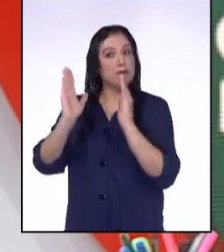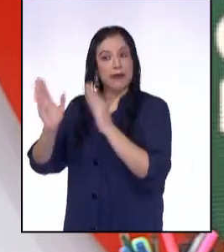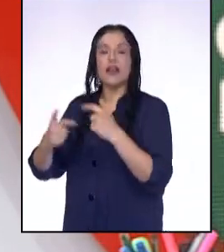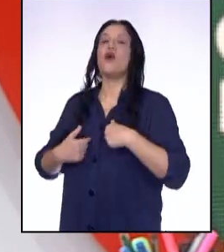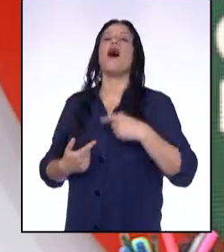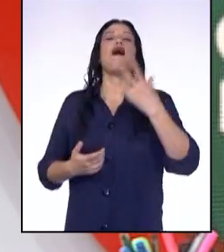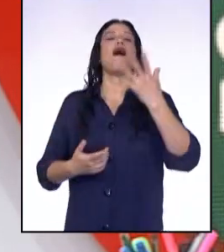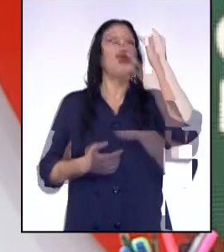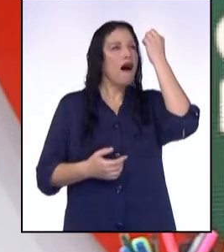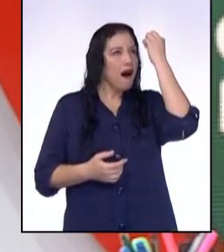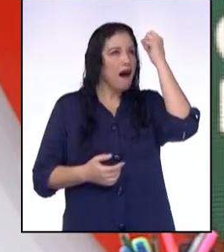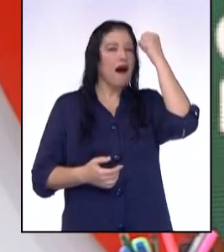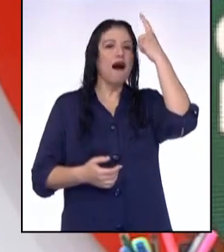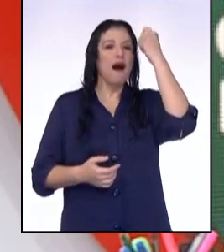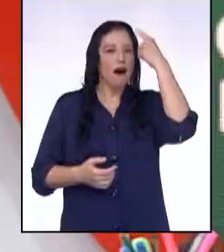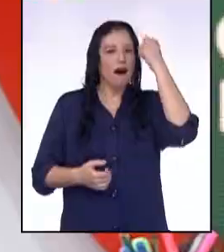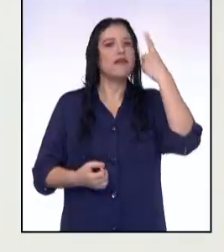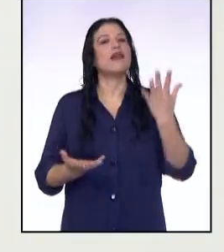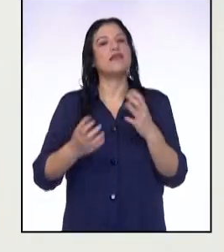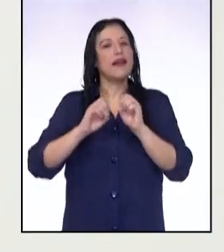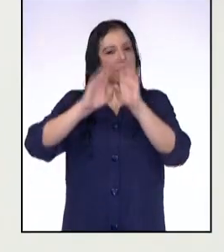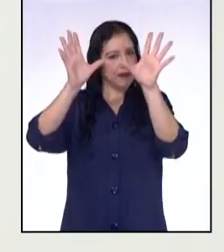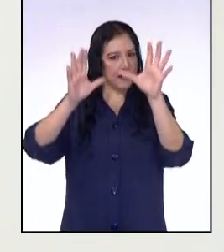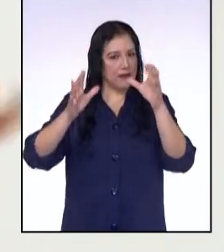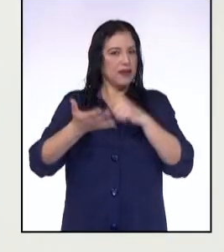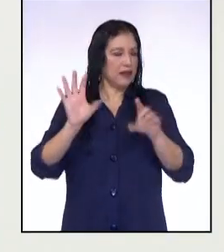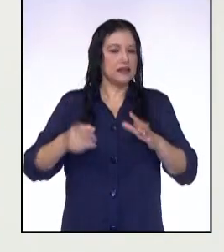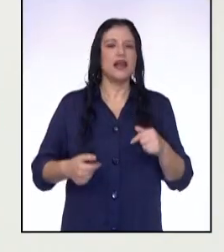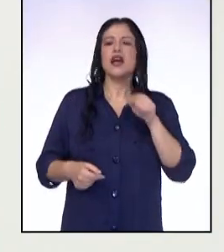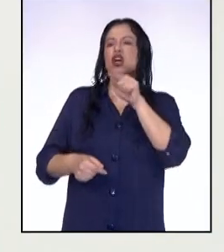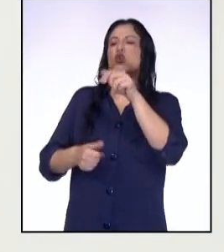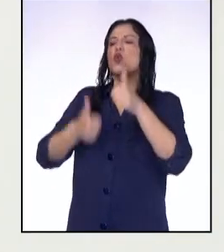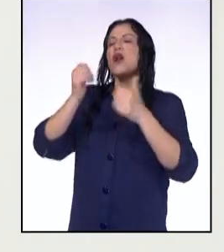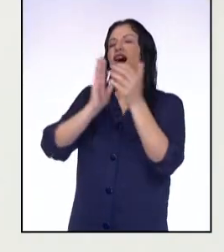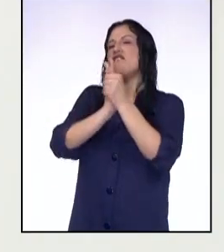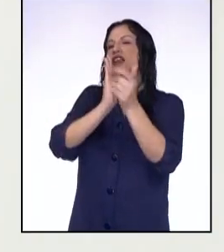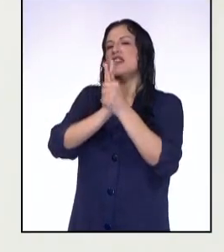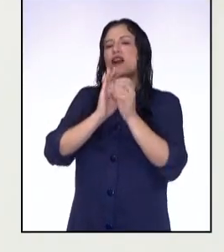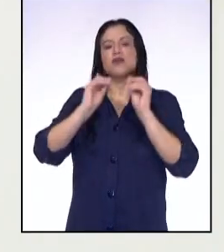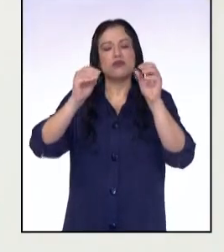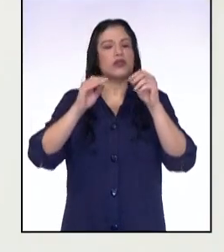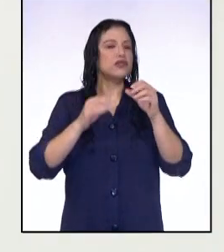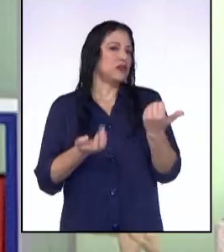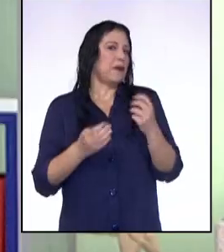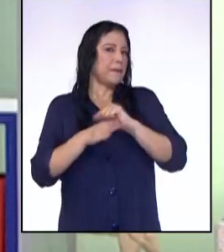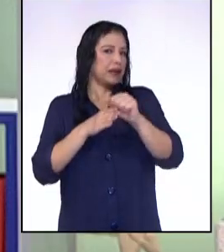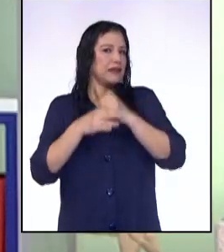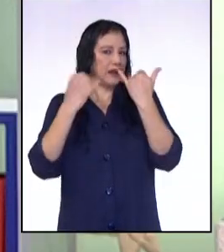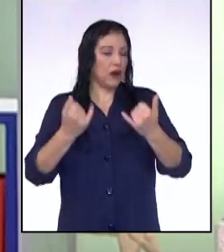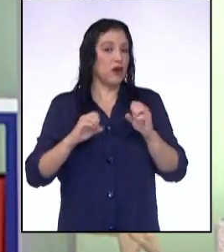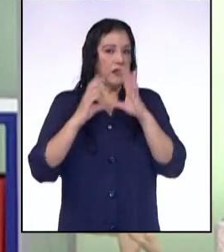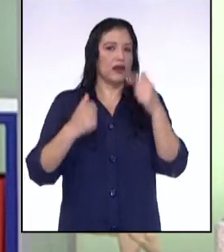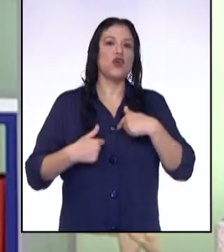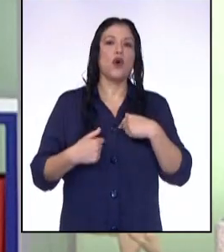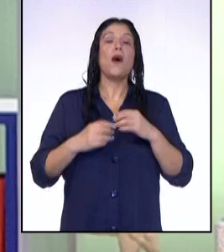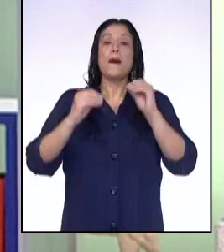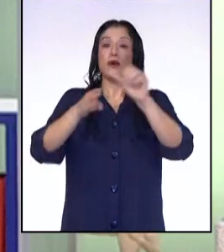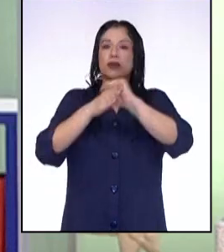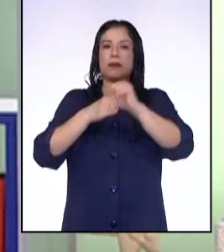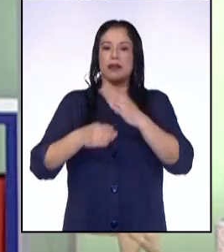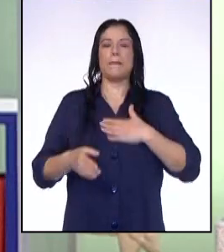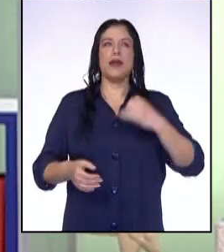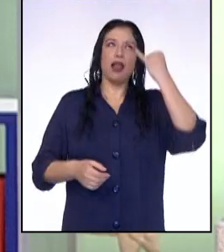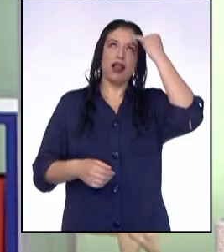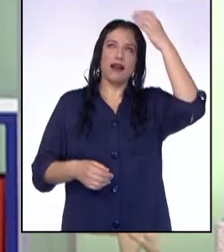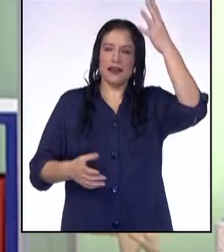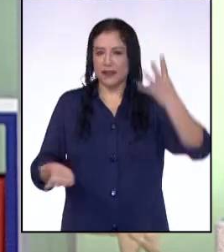puedo tener una idea más clara de lo que tengo que hacer. Junior, ¿qué habilidades sientes que has puesto en práctica hoy? Hoy puse en práctica mi